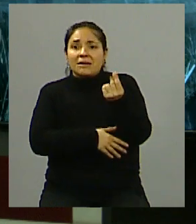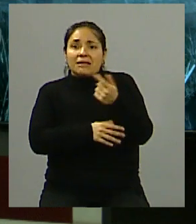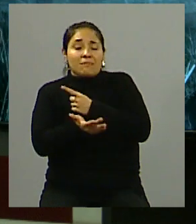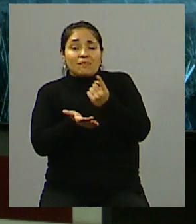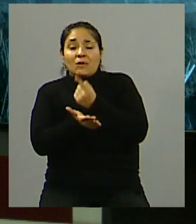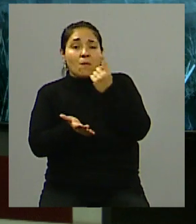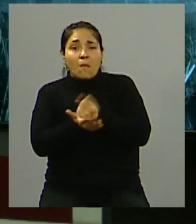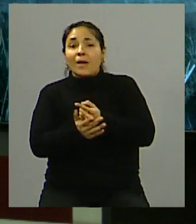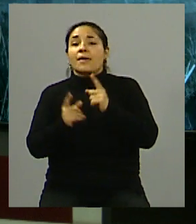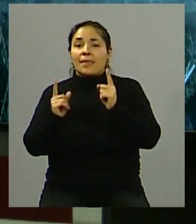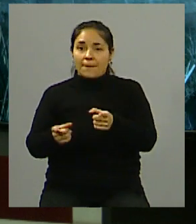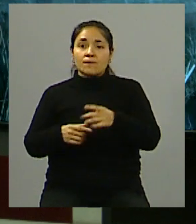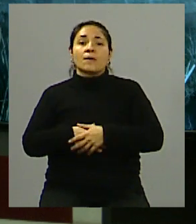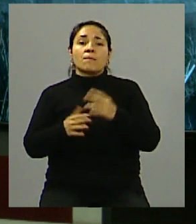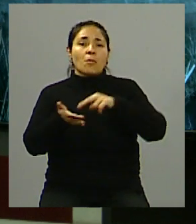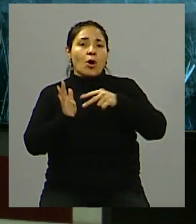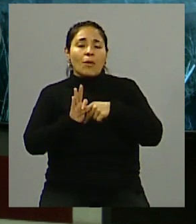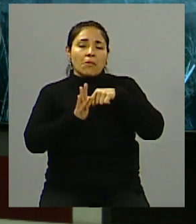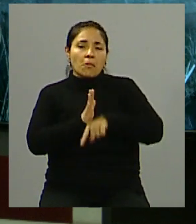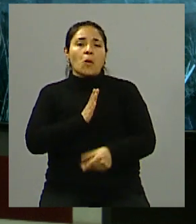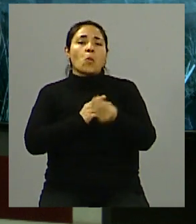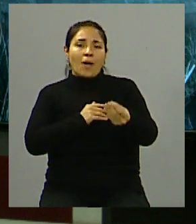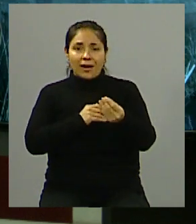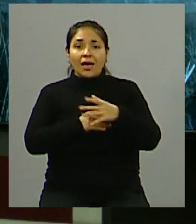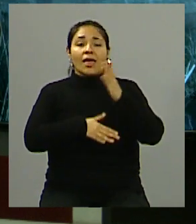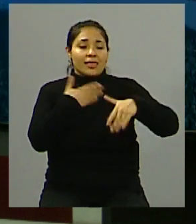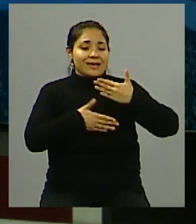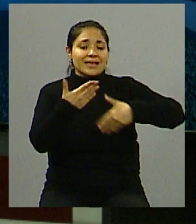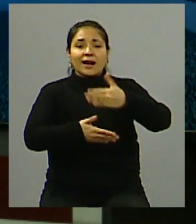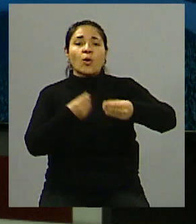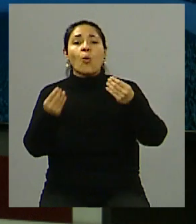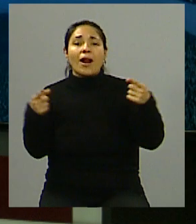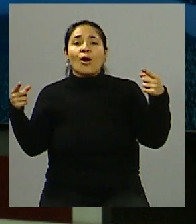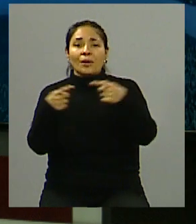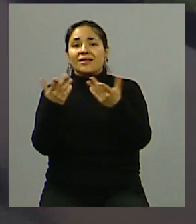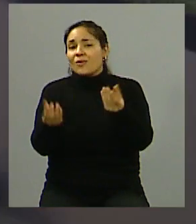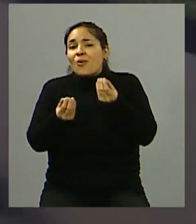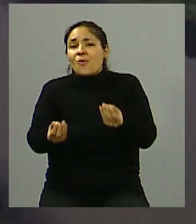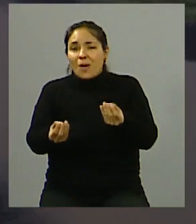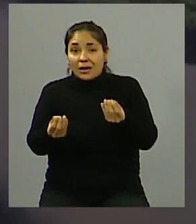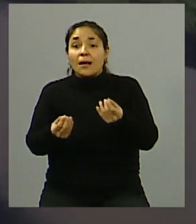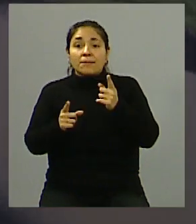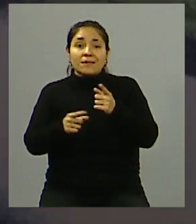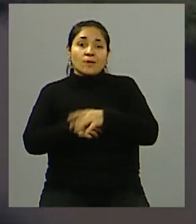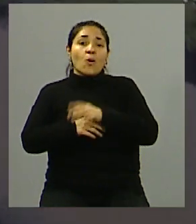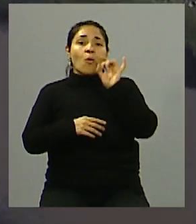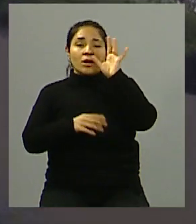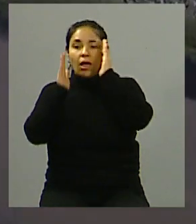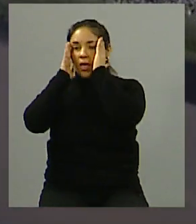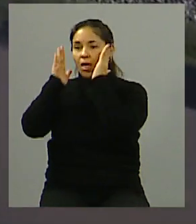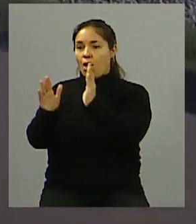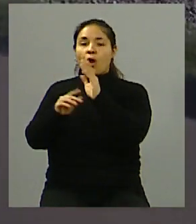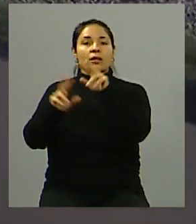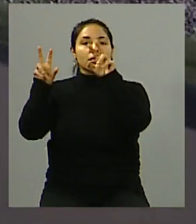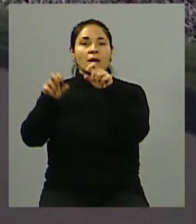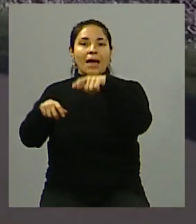y el problema de fondo de cuál es el modelo de desarrollo al que apuntamos cuando muchas veces estamos solamente enfocados en la